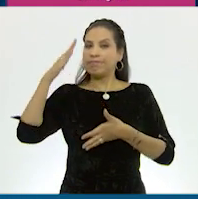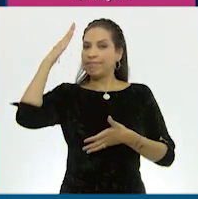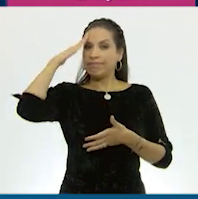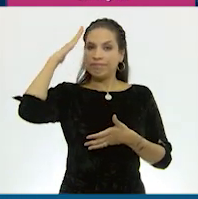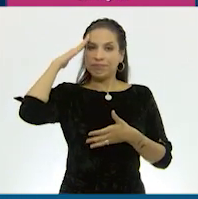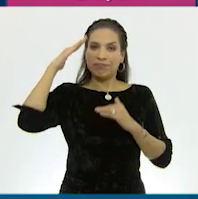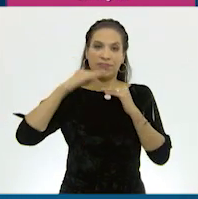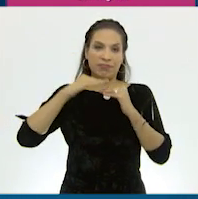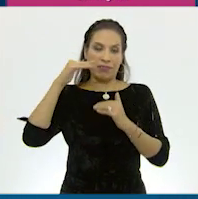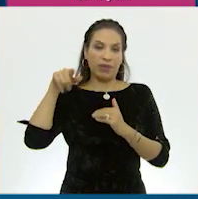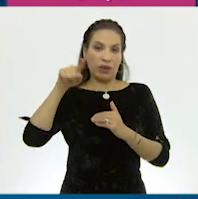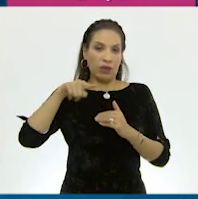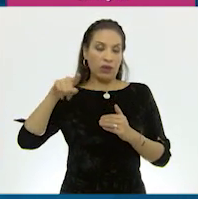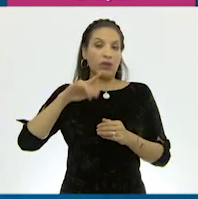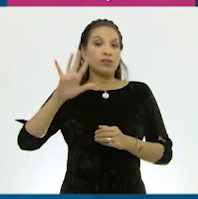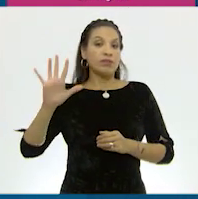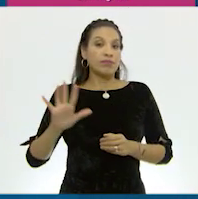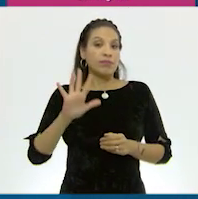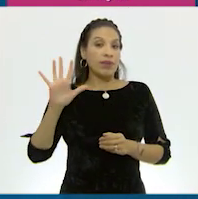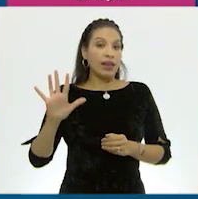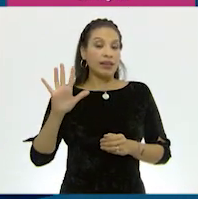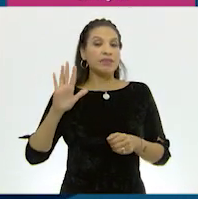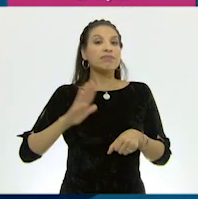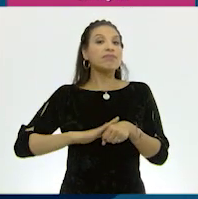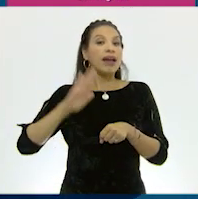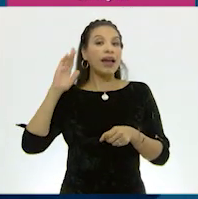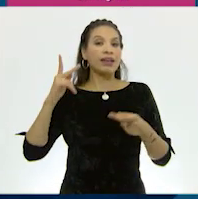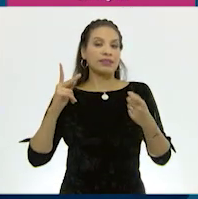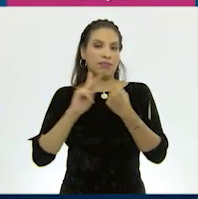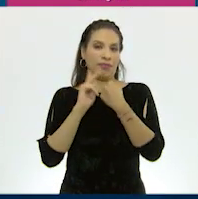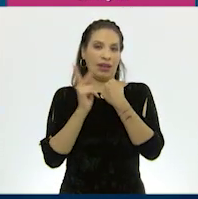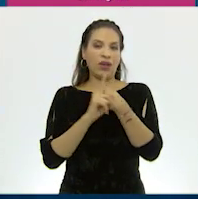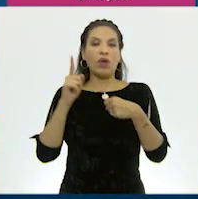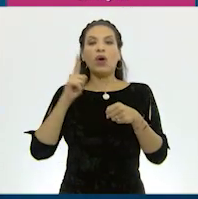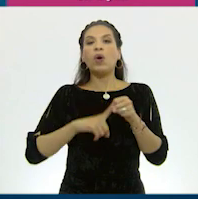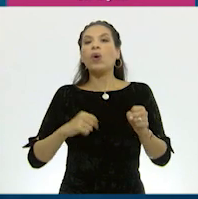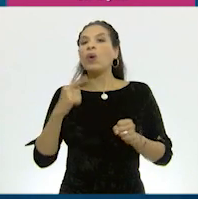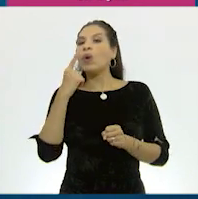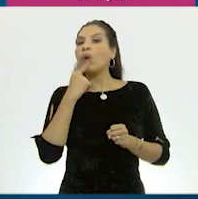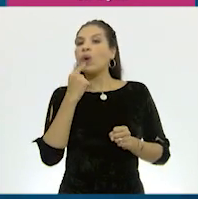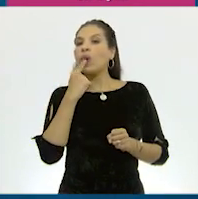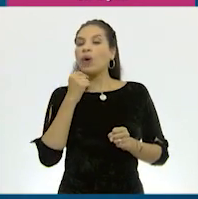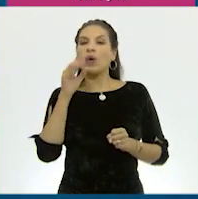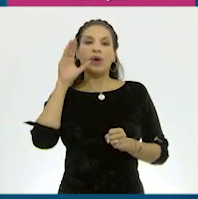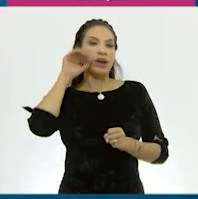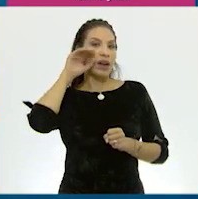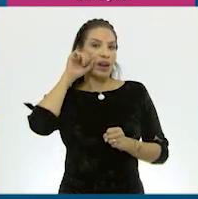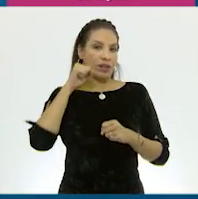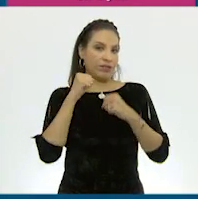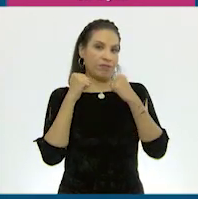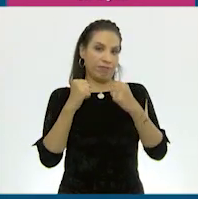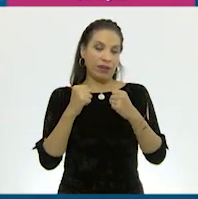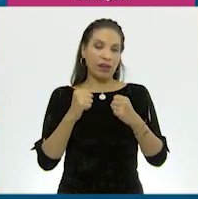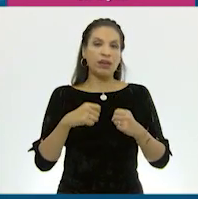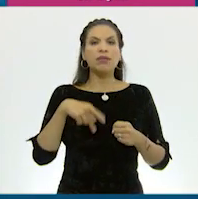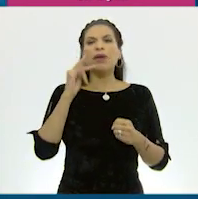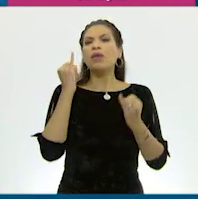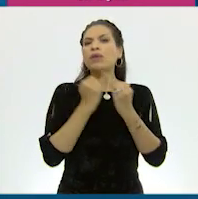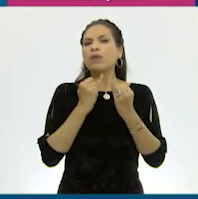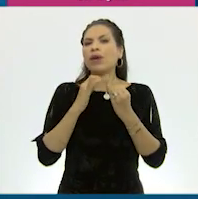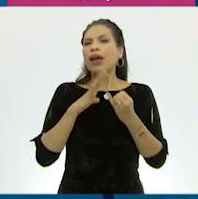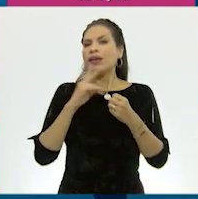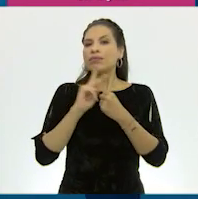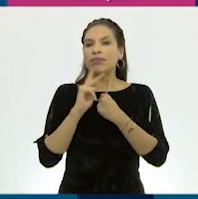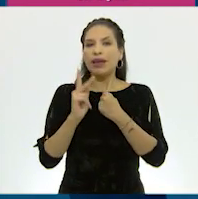porque son los continentes que tienen más países en color rojo y naranja intenso. Aunque también